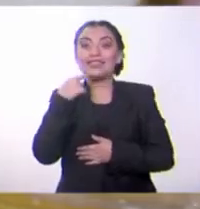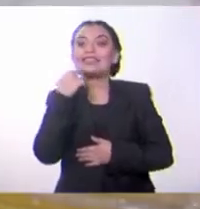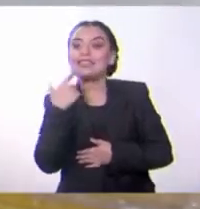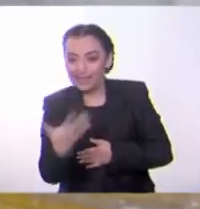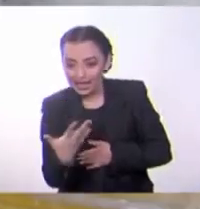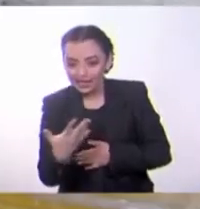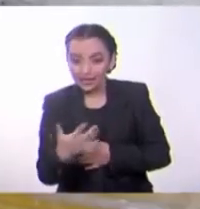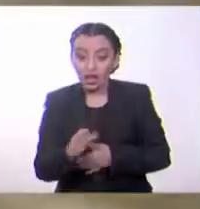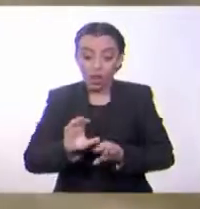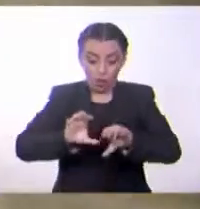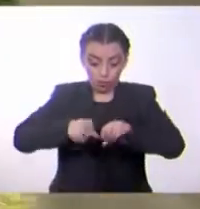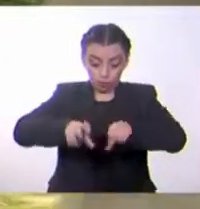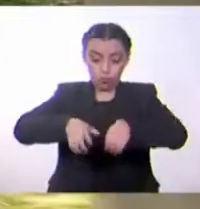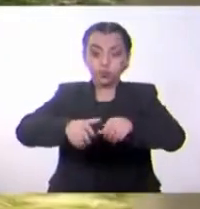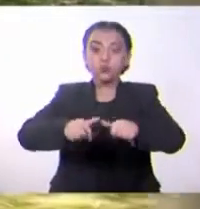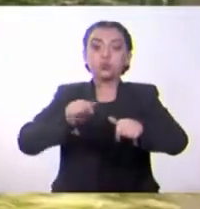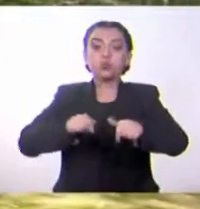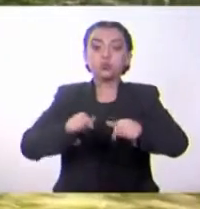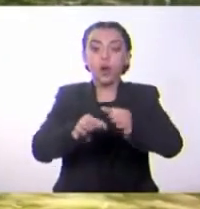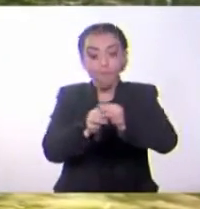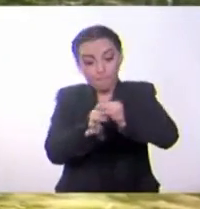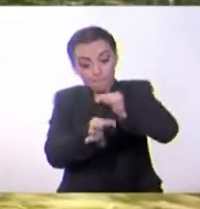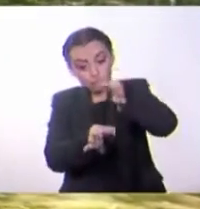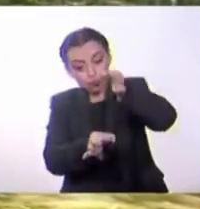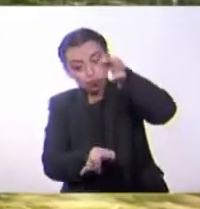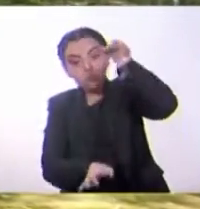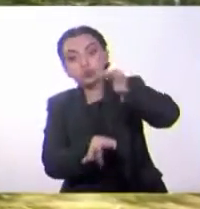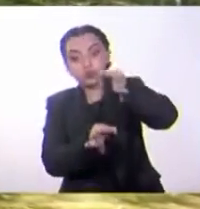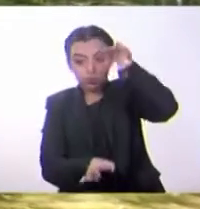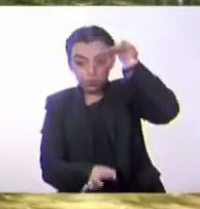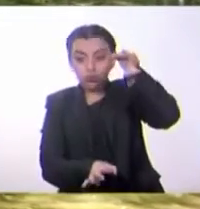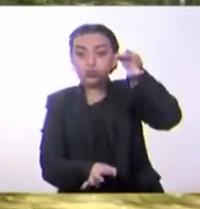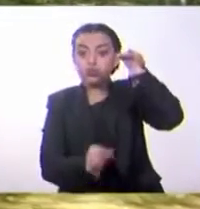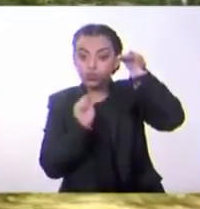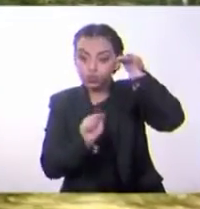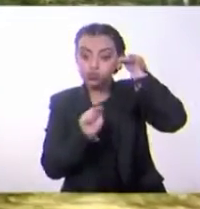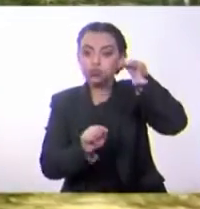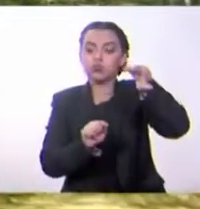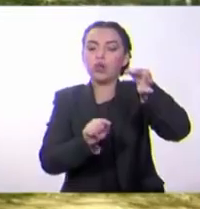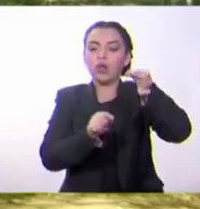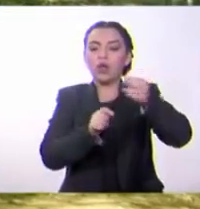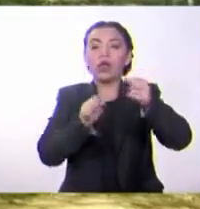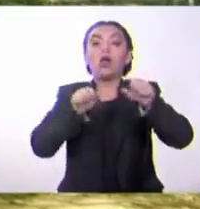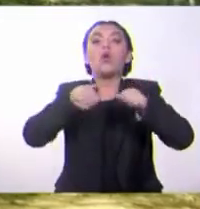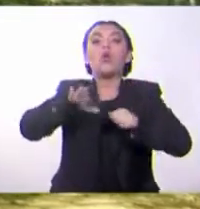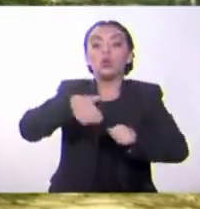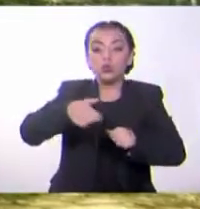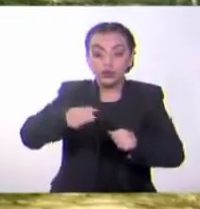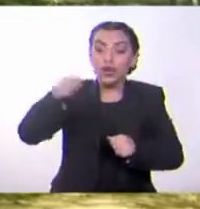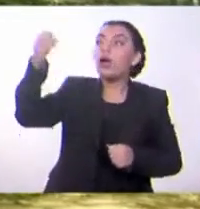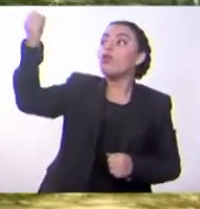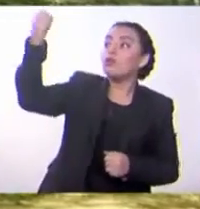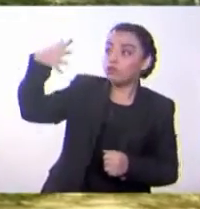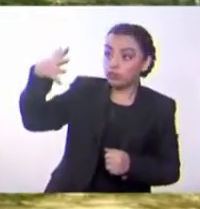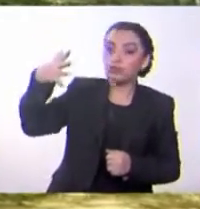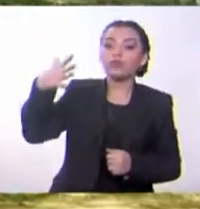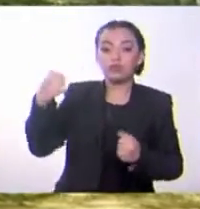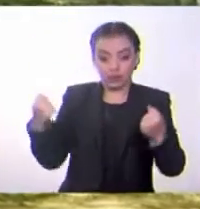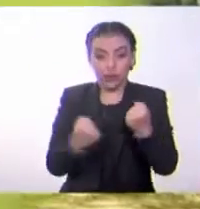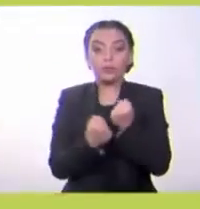el bambú. Las bombillas precursoras de las que encontramos en nuestras casas emplearon también bambú como filamento.